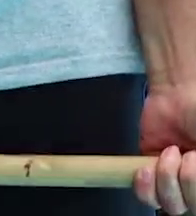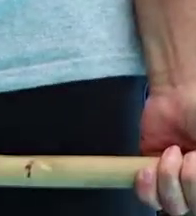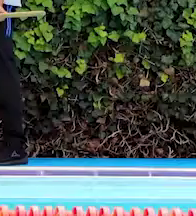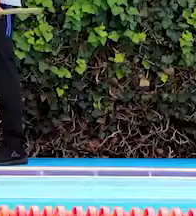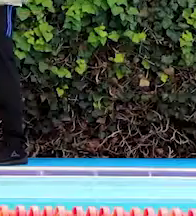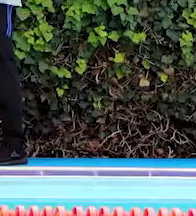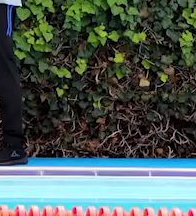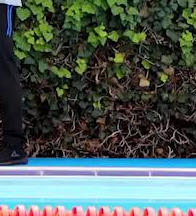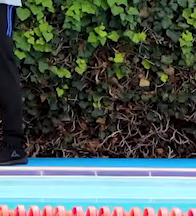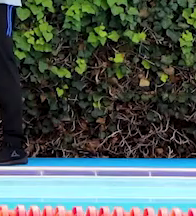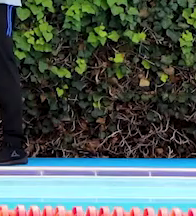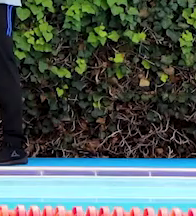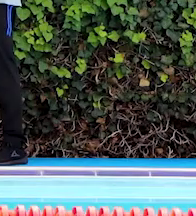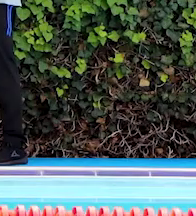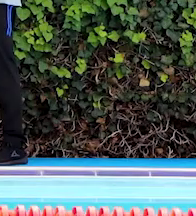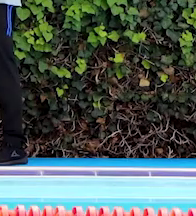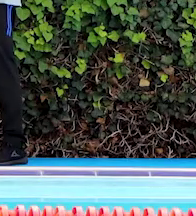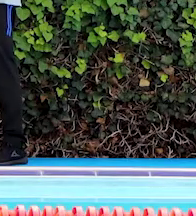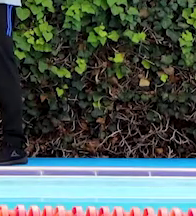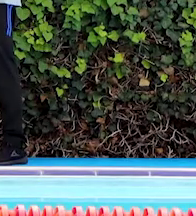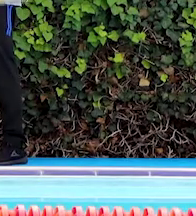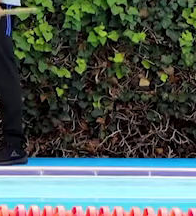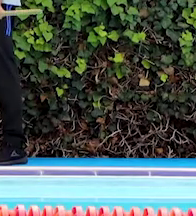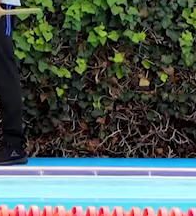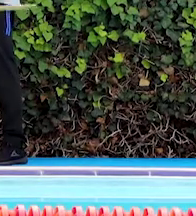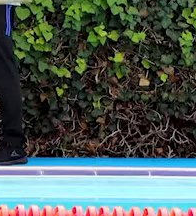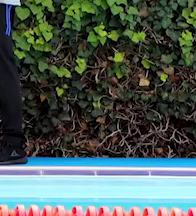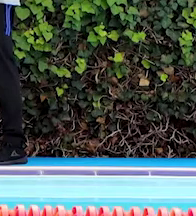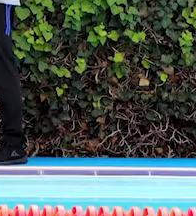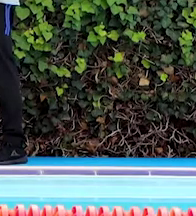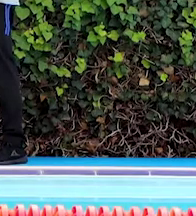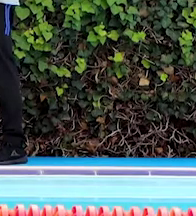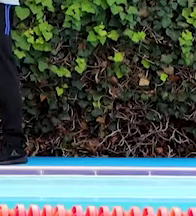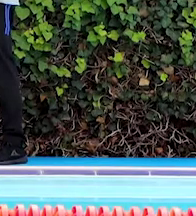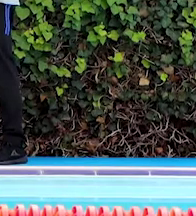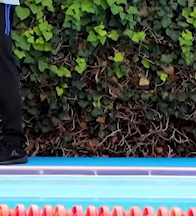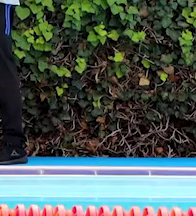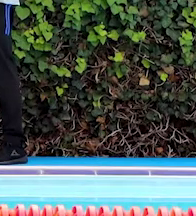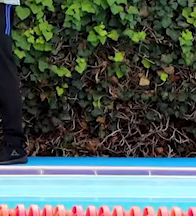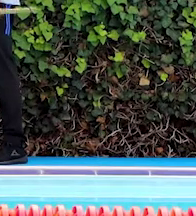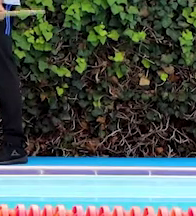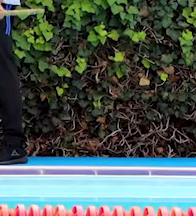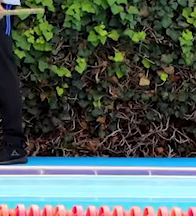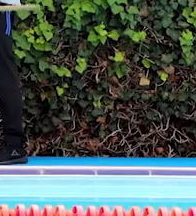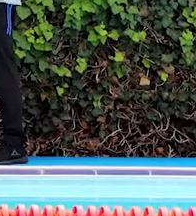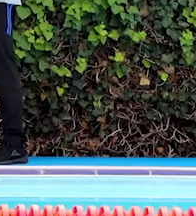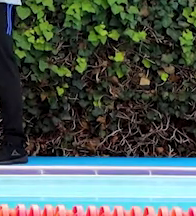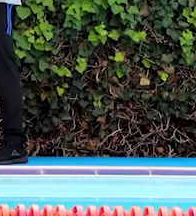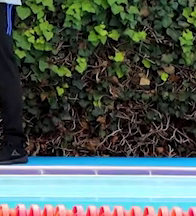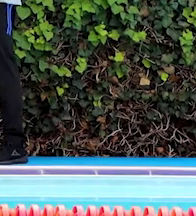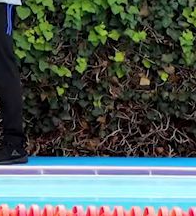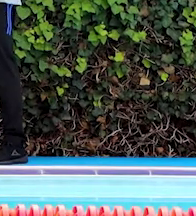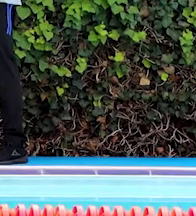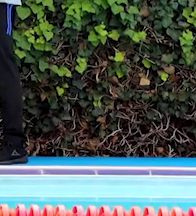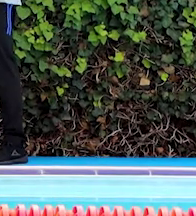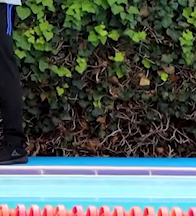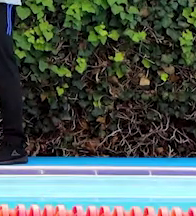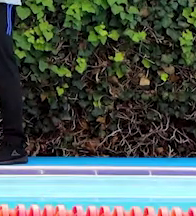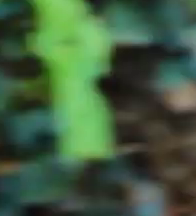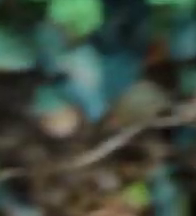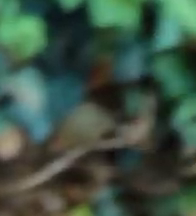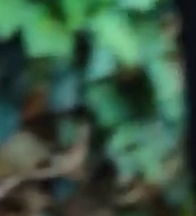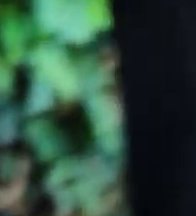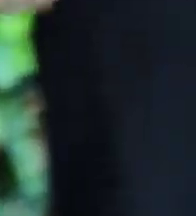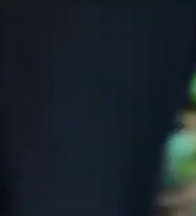extendemos. Nuestra espalda derecha. Y nuestros pies bien fijos. Flexionamos a 90